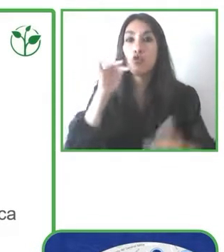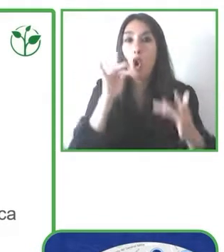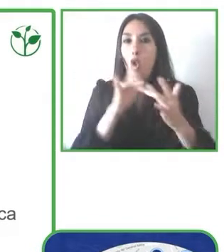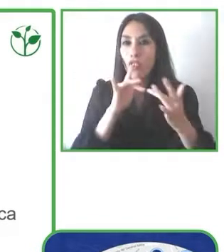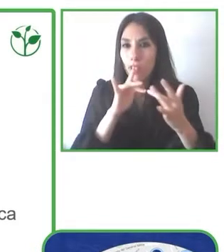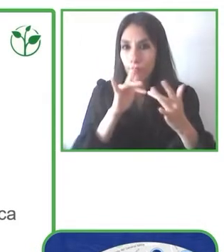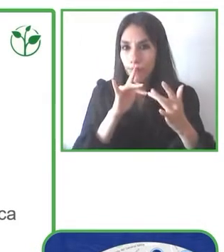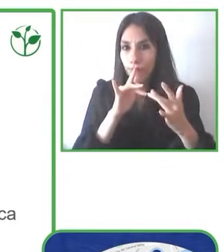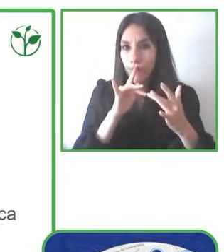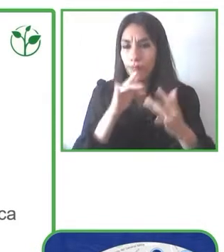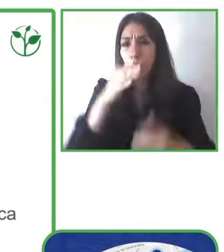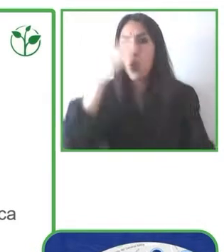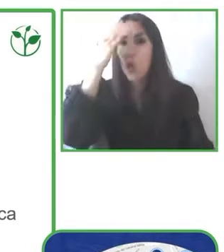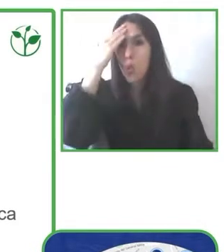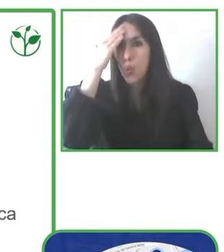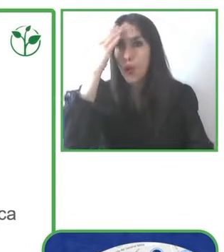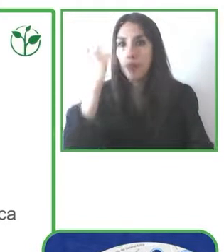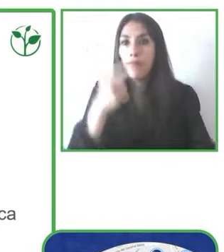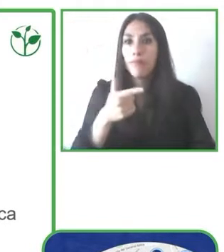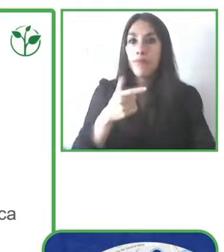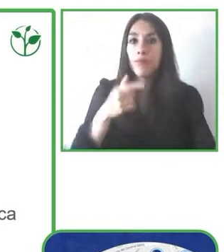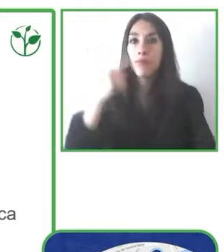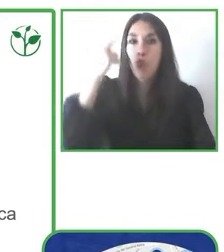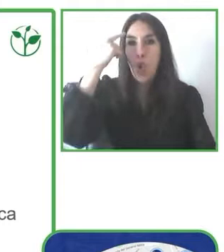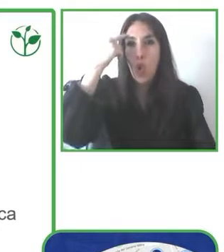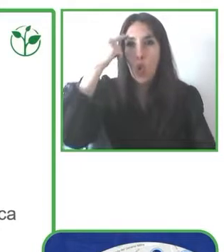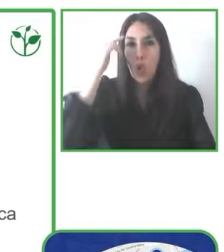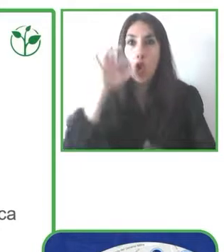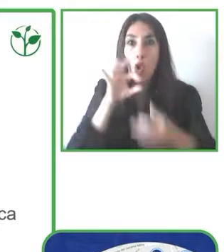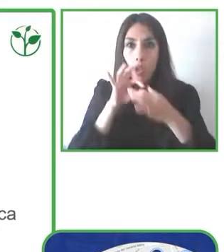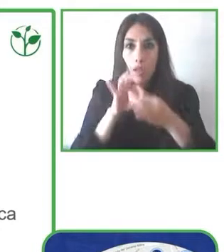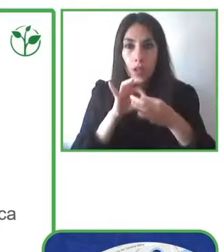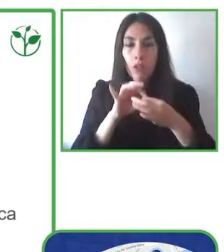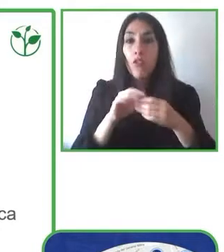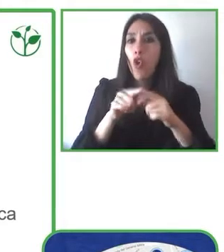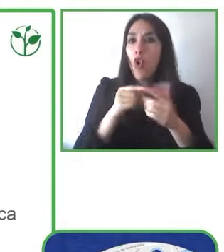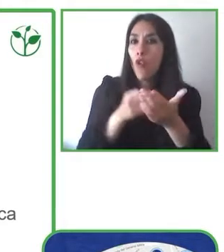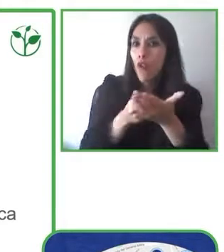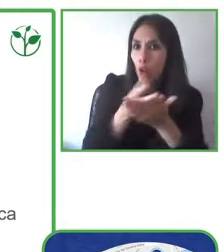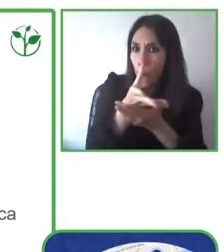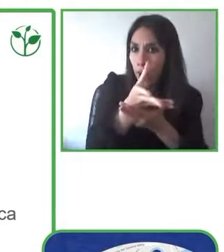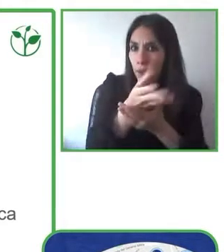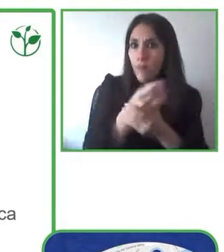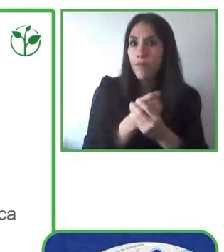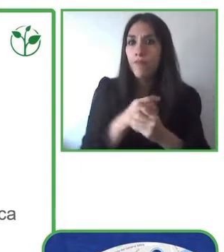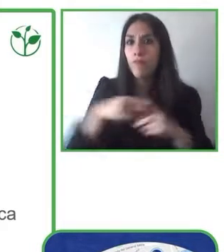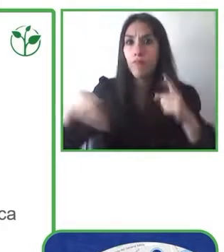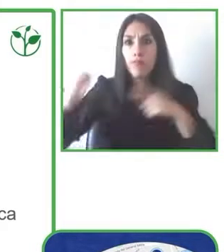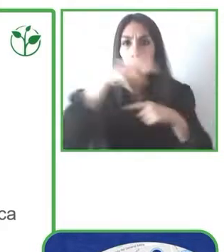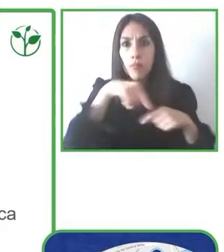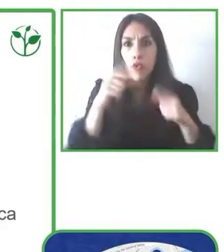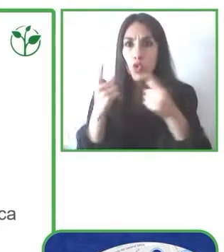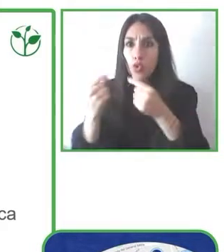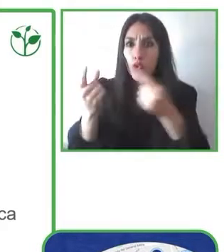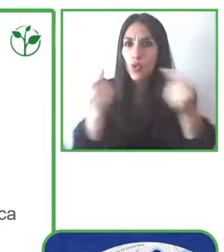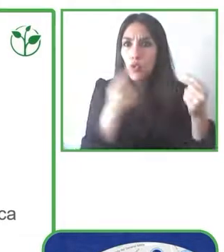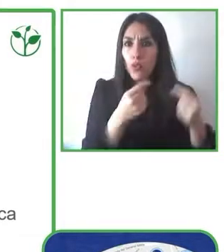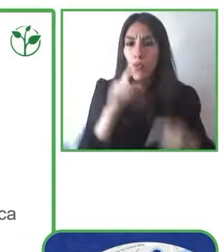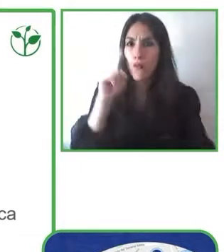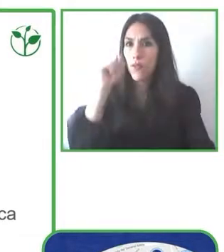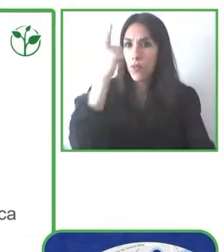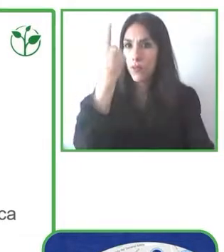concienciación e información alrededor de determinadas problemáticas. La primera de la cual era exactamente, como decía Ricardo,